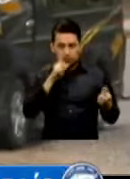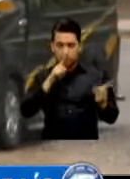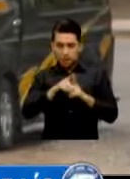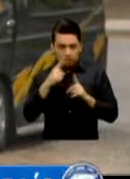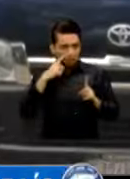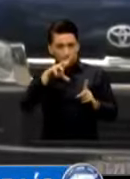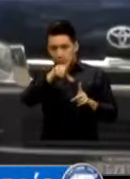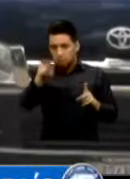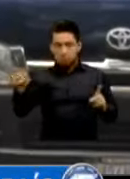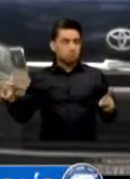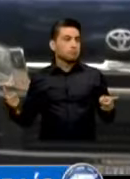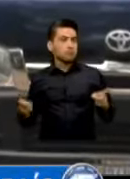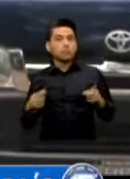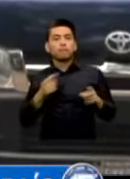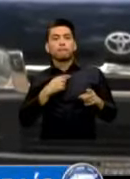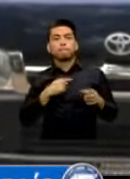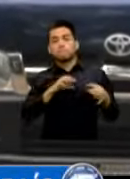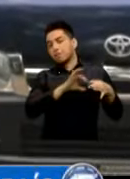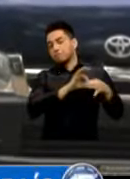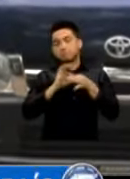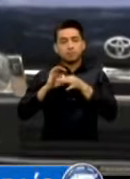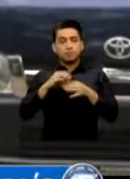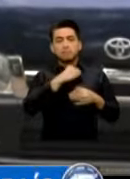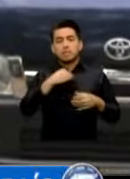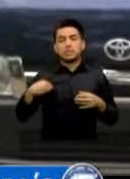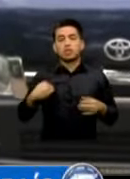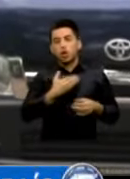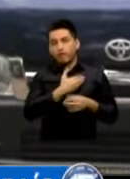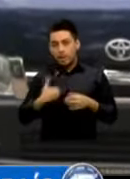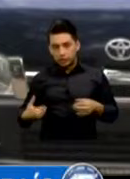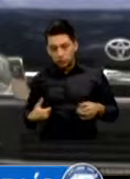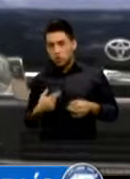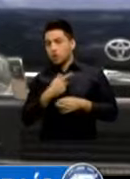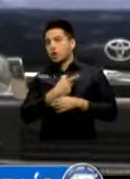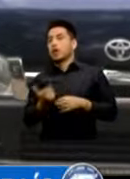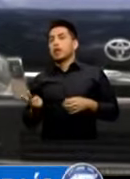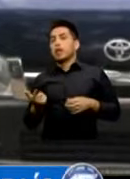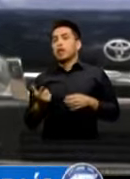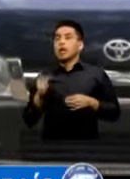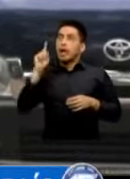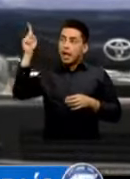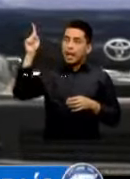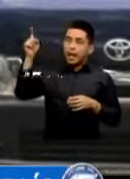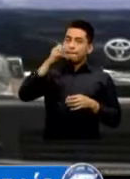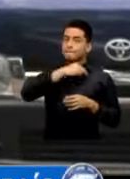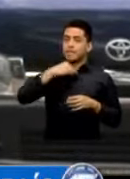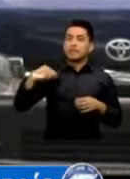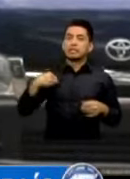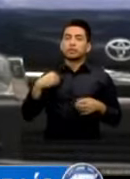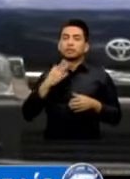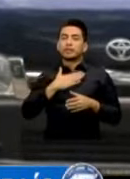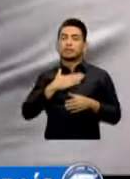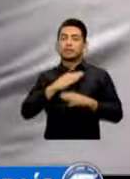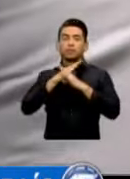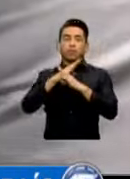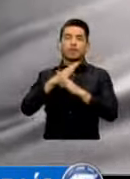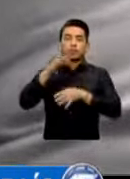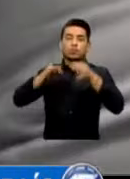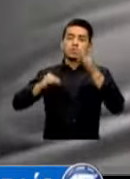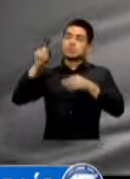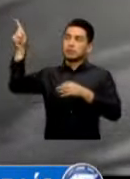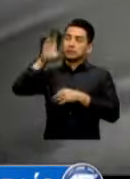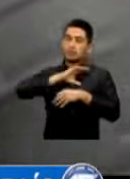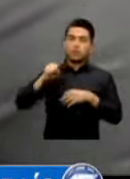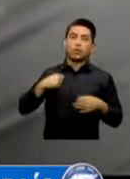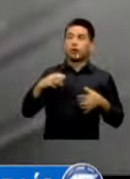Que Mantiene El Ministerio De Gobernación El propio Ministro Con El Ministro De Seguridad Y Justicia Del Salvador Nos Ha Permitido